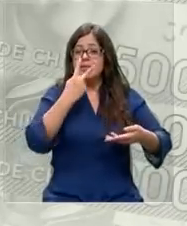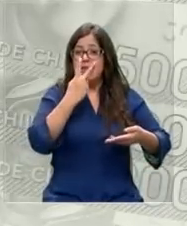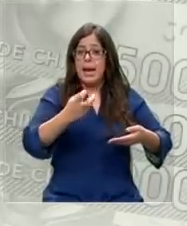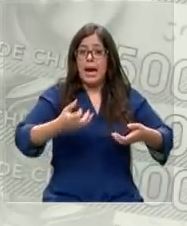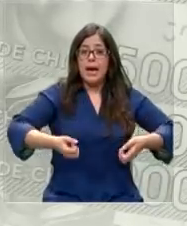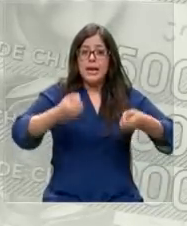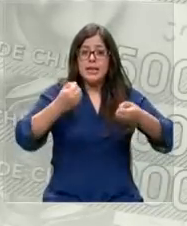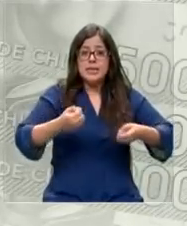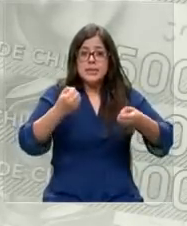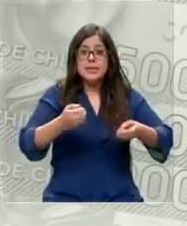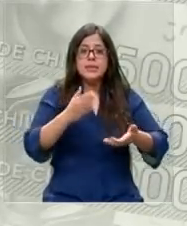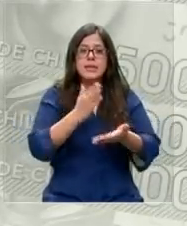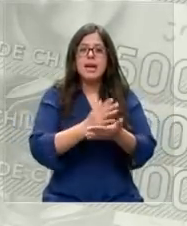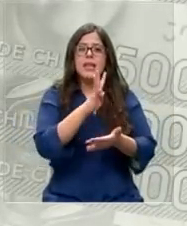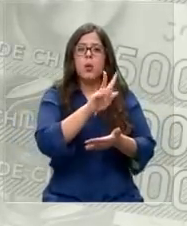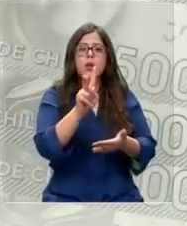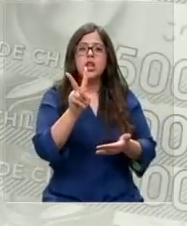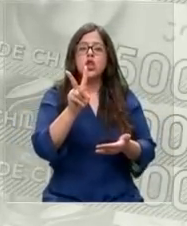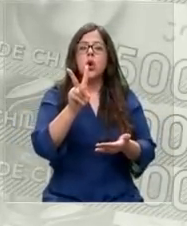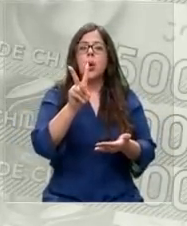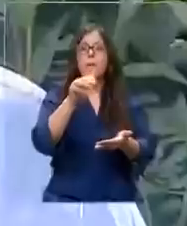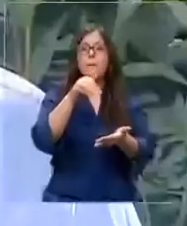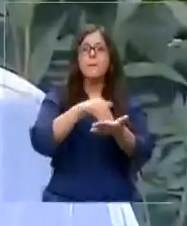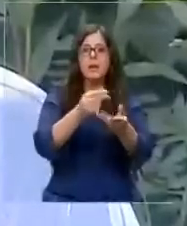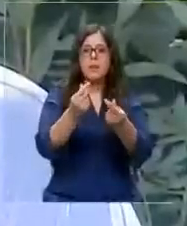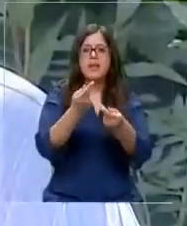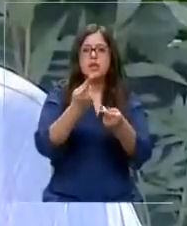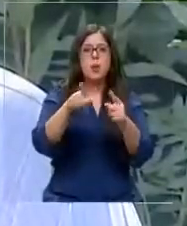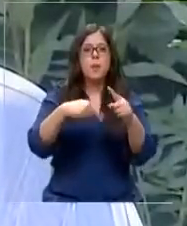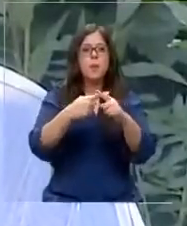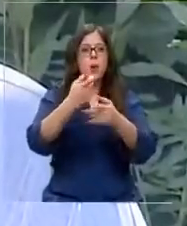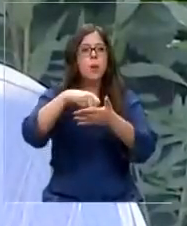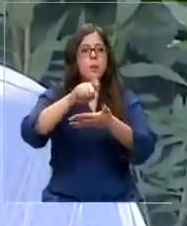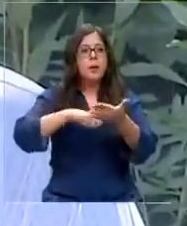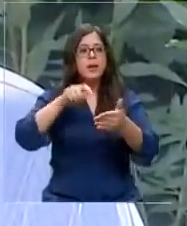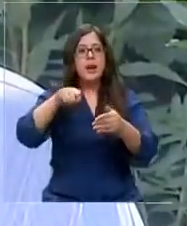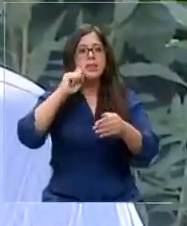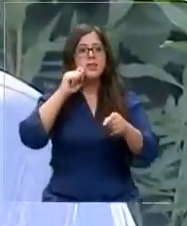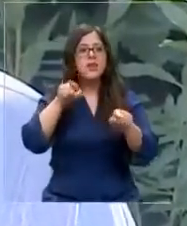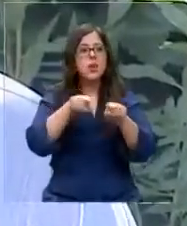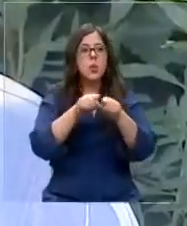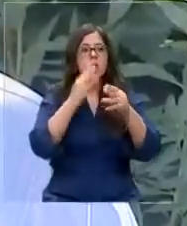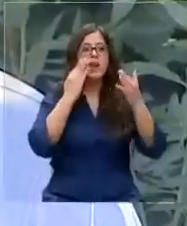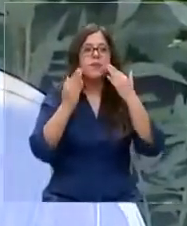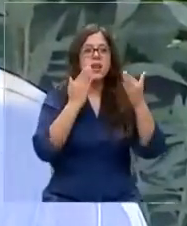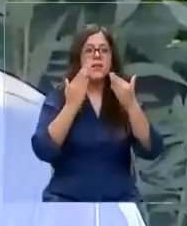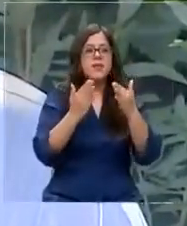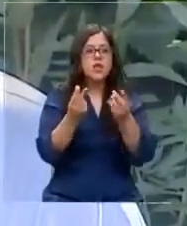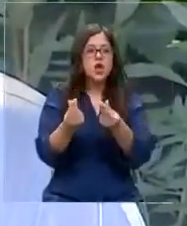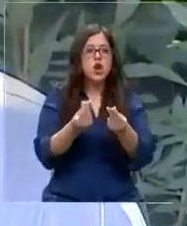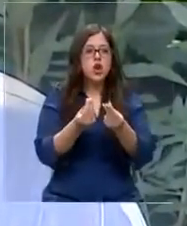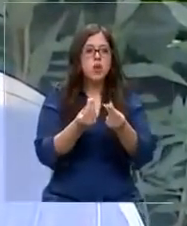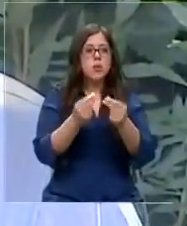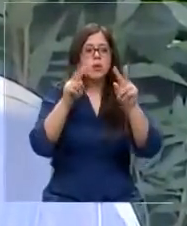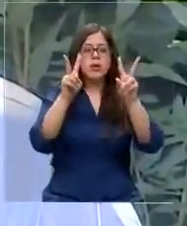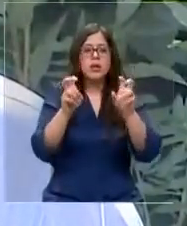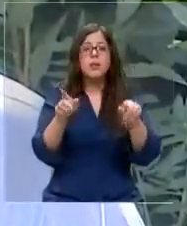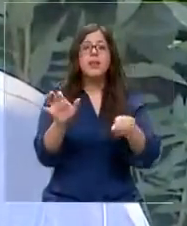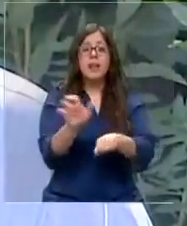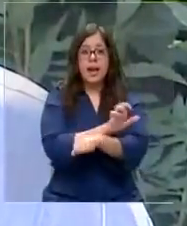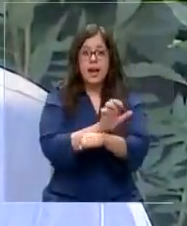llegar a costar hasta 42.000 pesos. Genera beneficios económicos por el tema